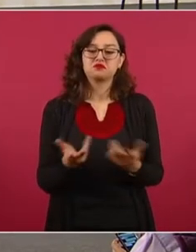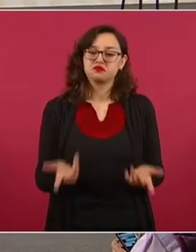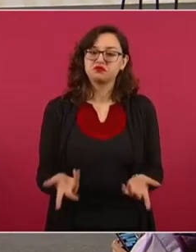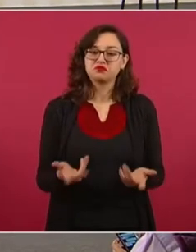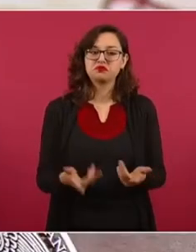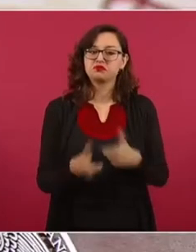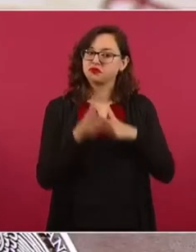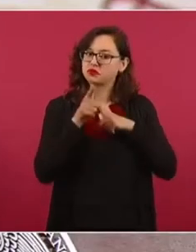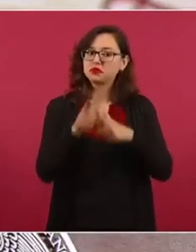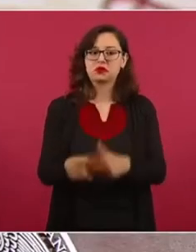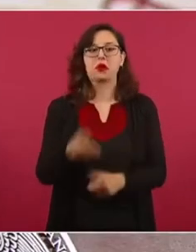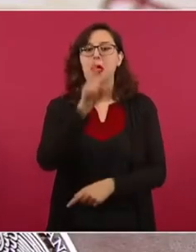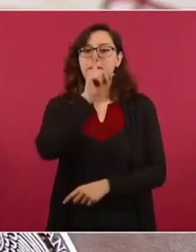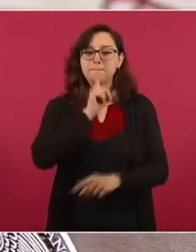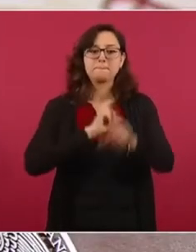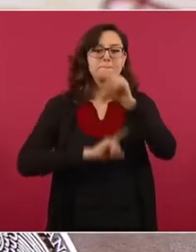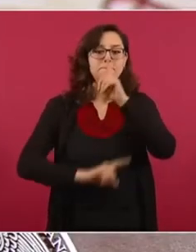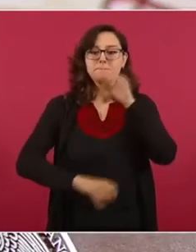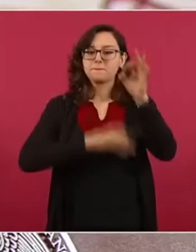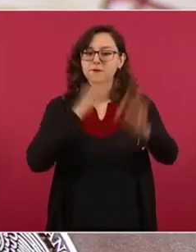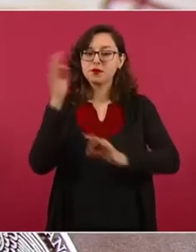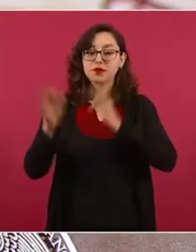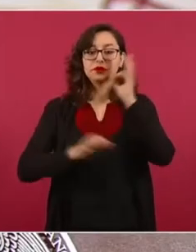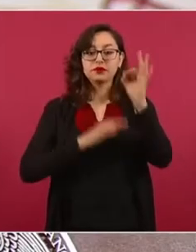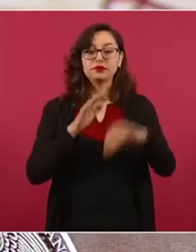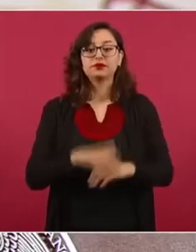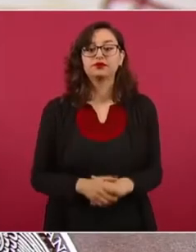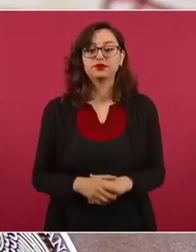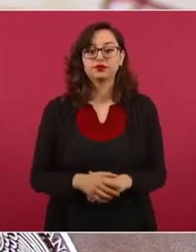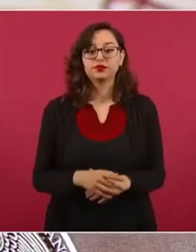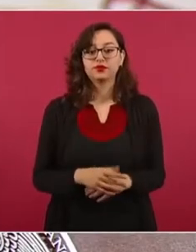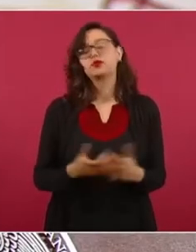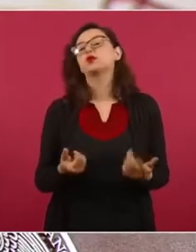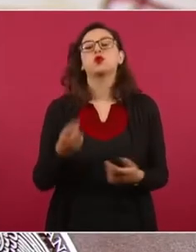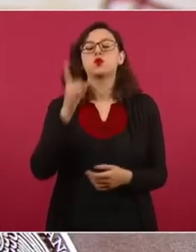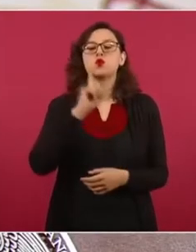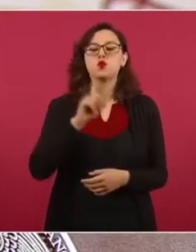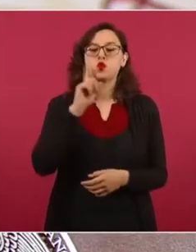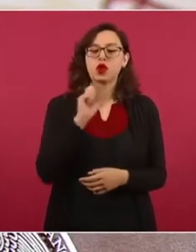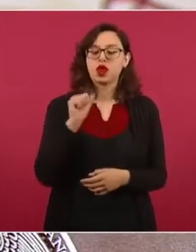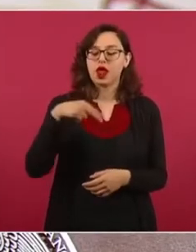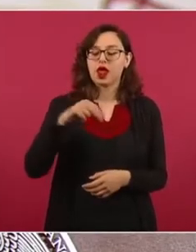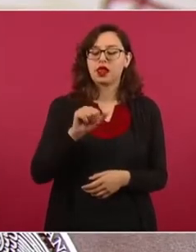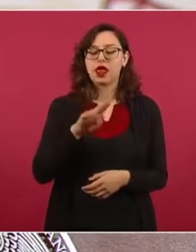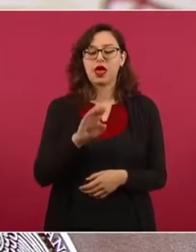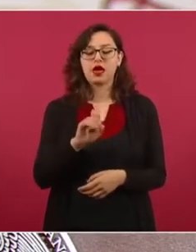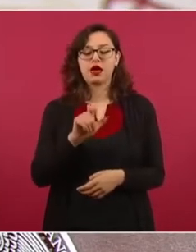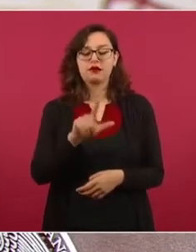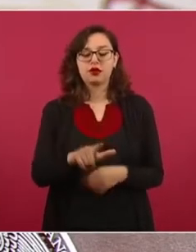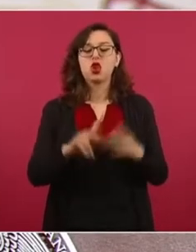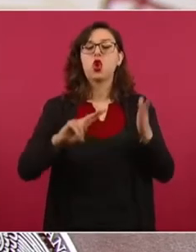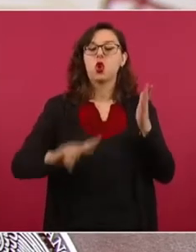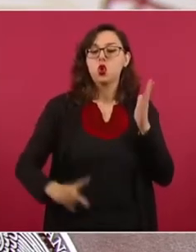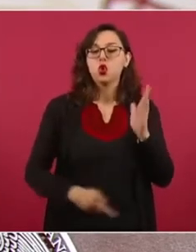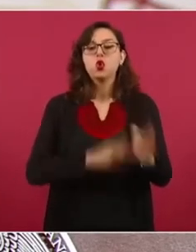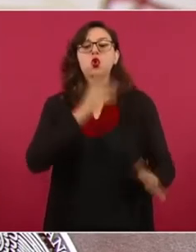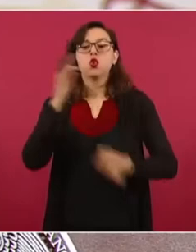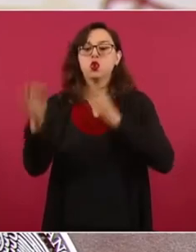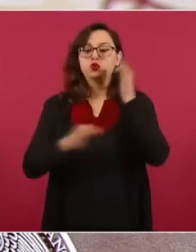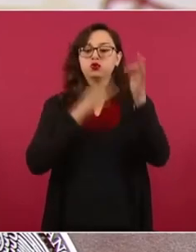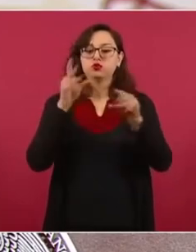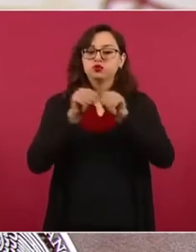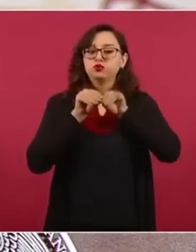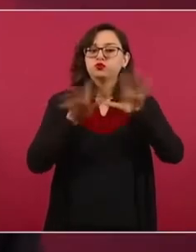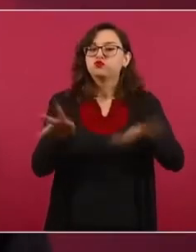porque así son. En víspera de las elecciones, la periodista Nabel Hernández publicó otra vez, sin ningún